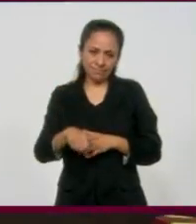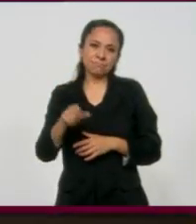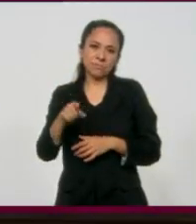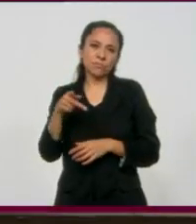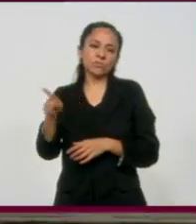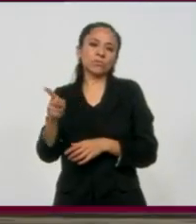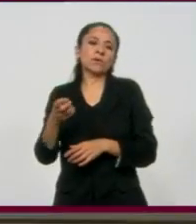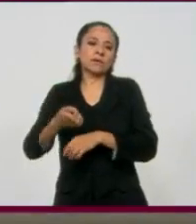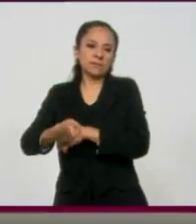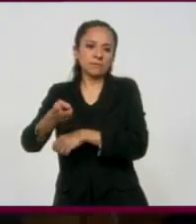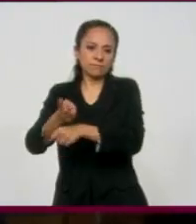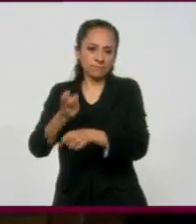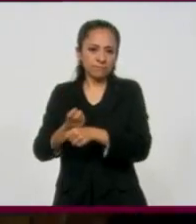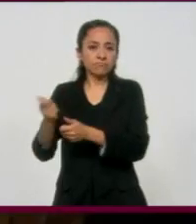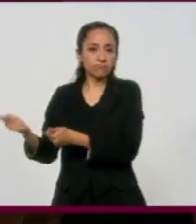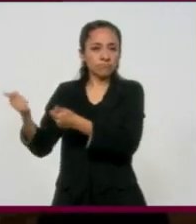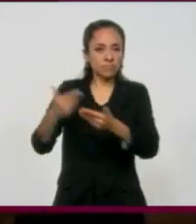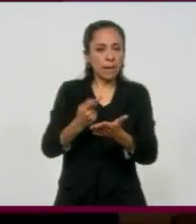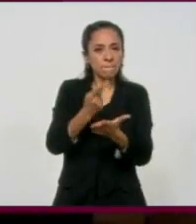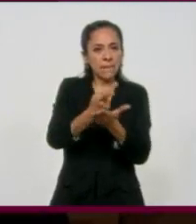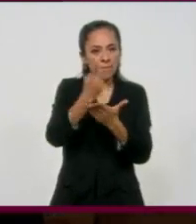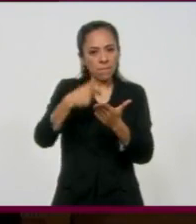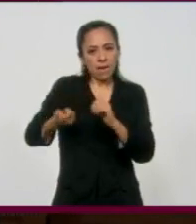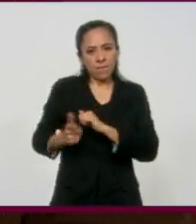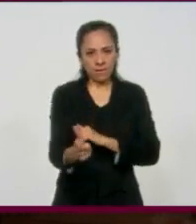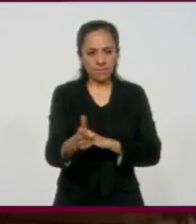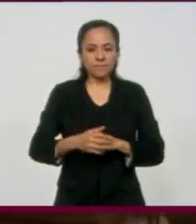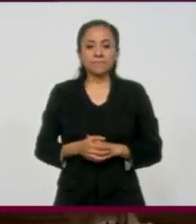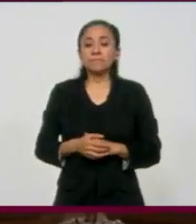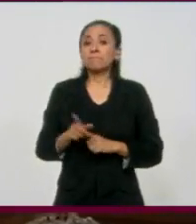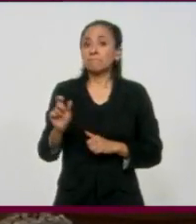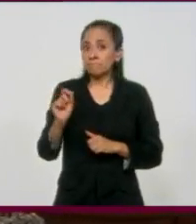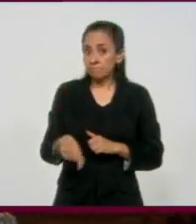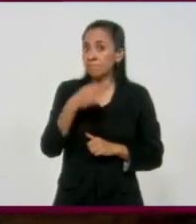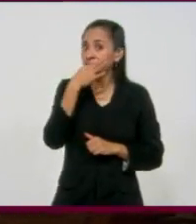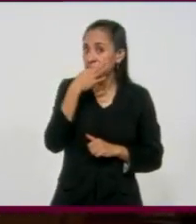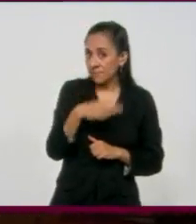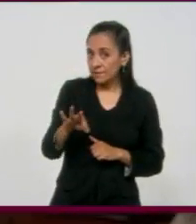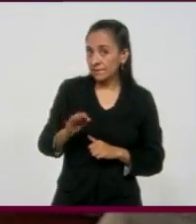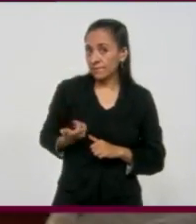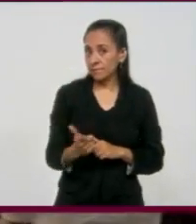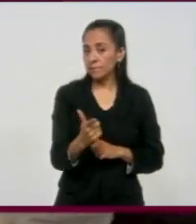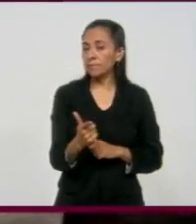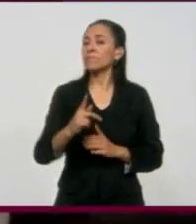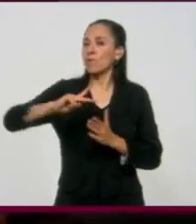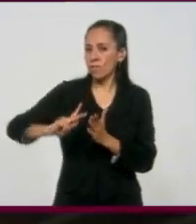llevaba un obsequio para Guanajuato. Y así, la fiesta cervantina está en marcha una vez más.